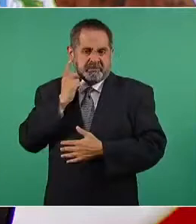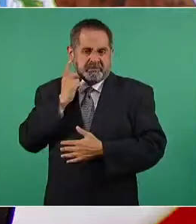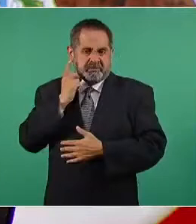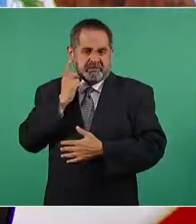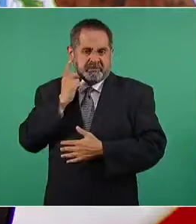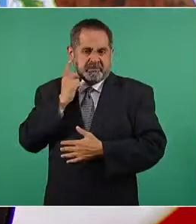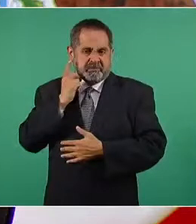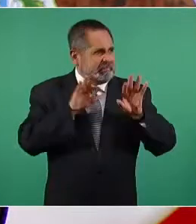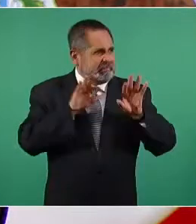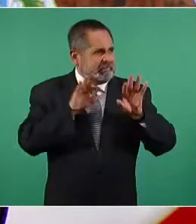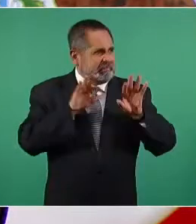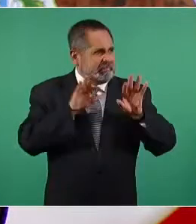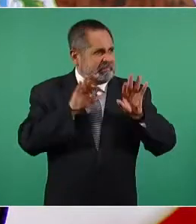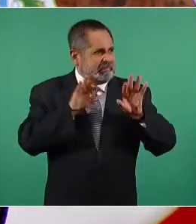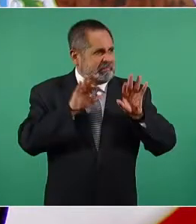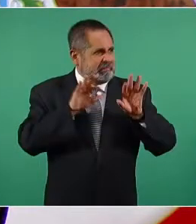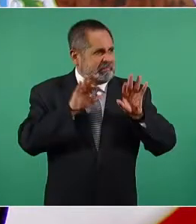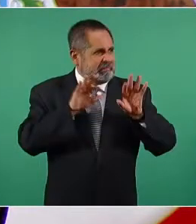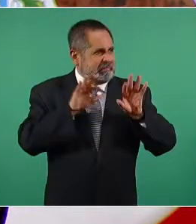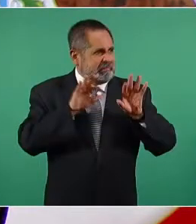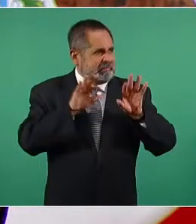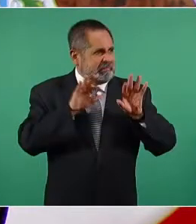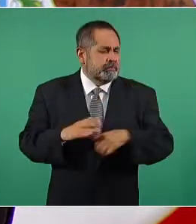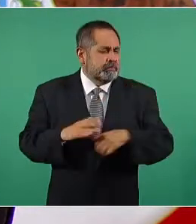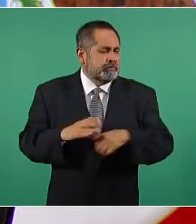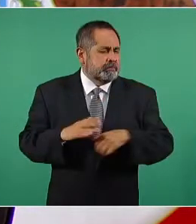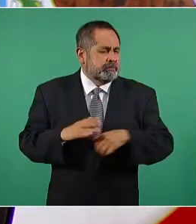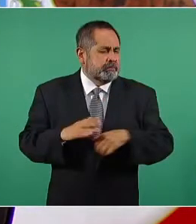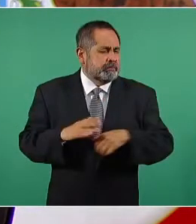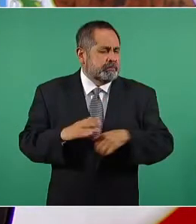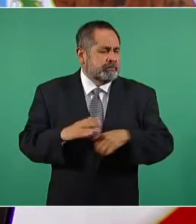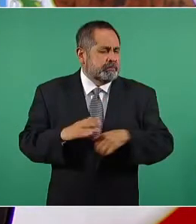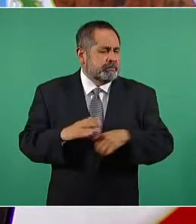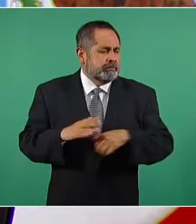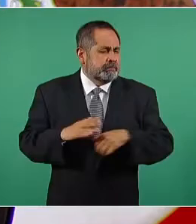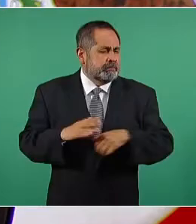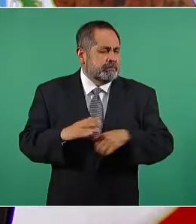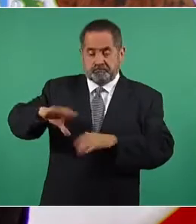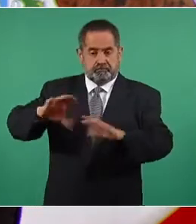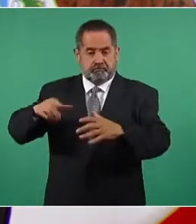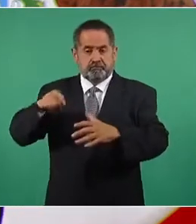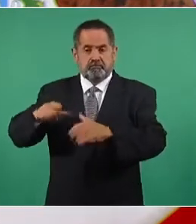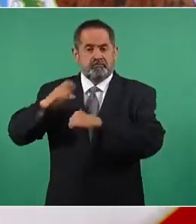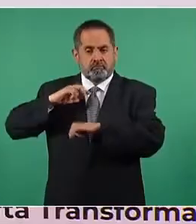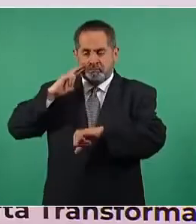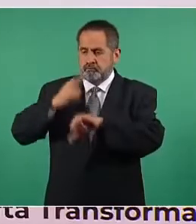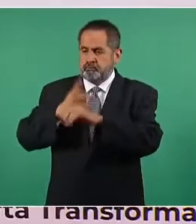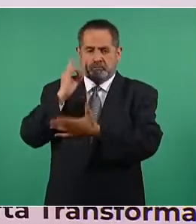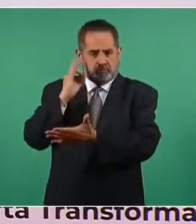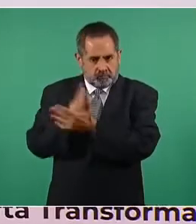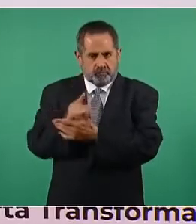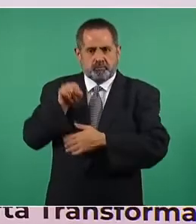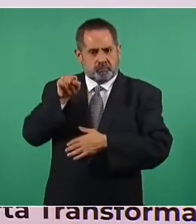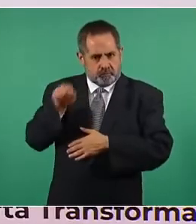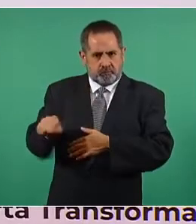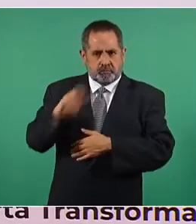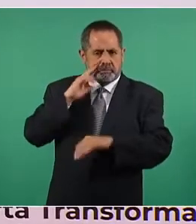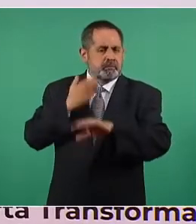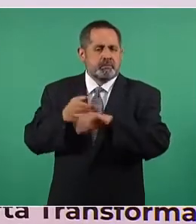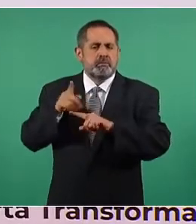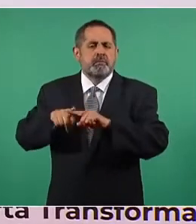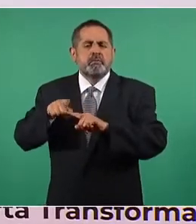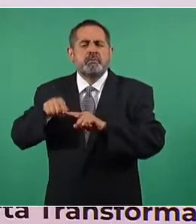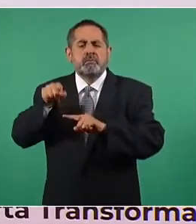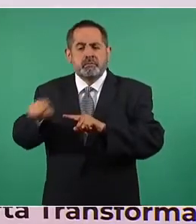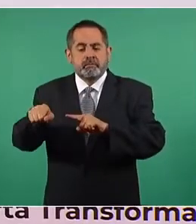cuya facultad de esta Cámara de Diputados, facultad exclusiva, es la de